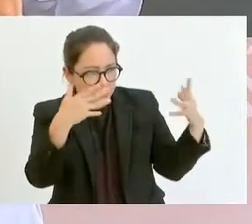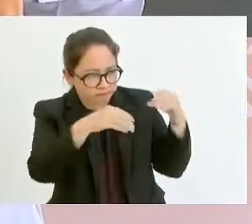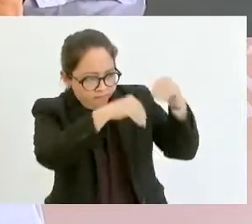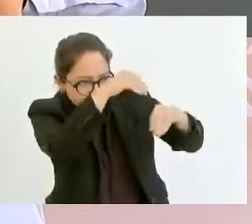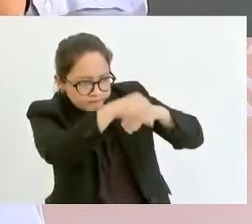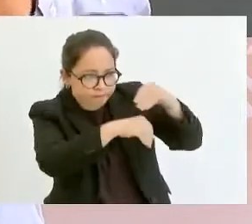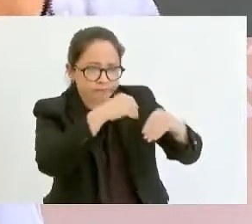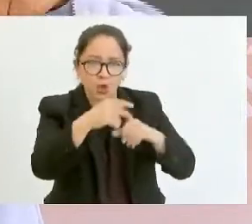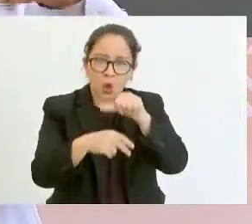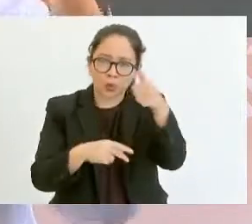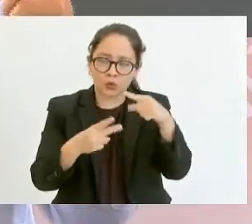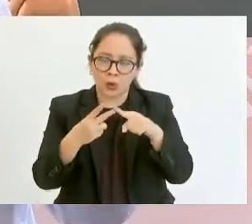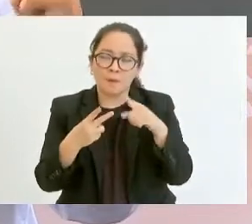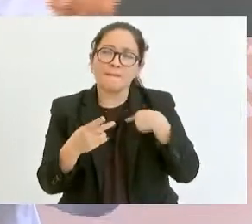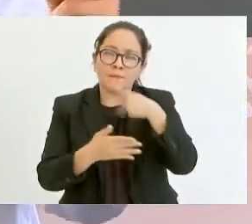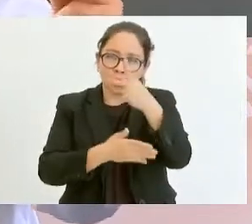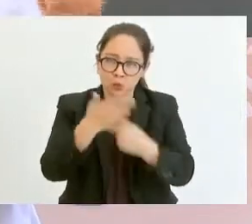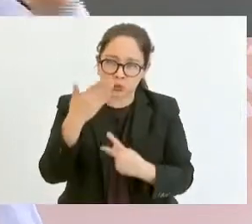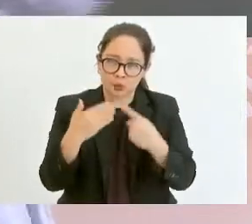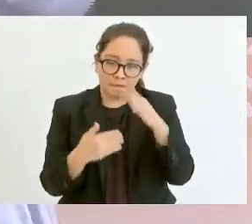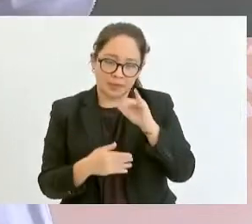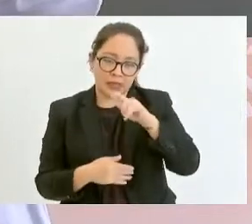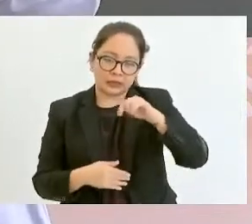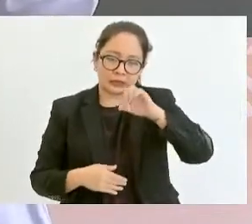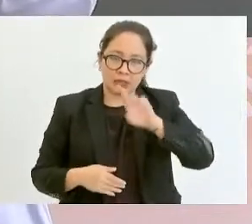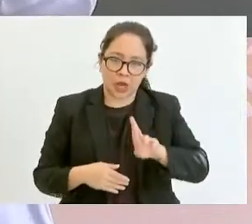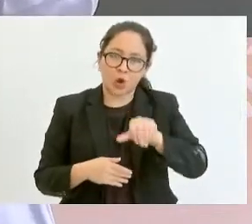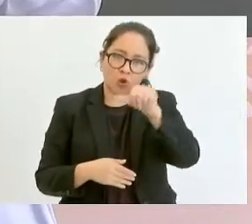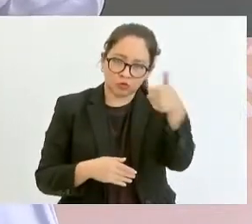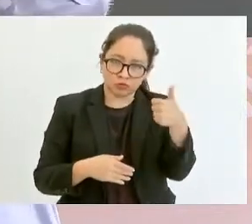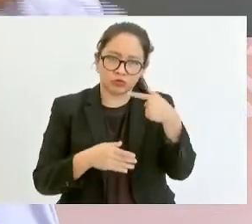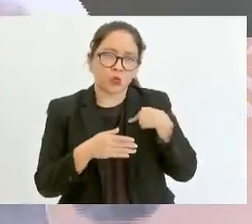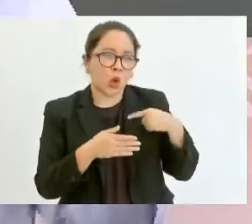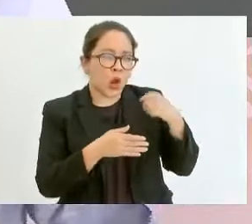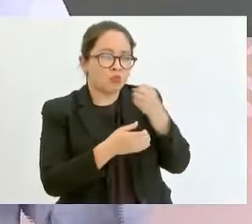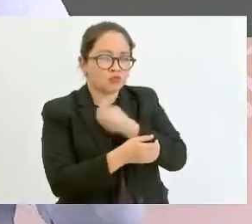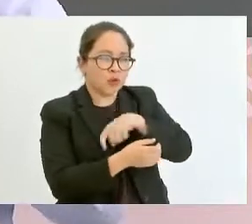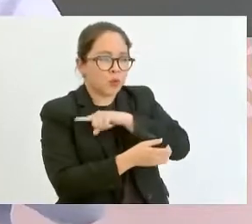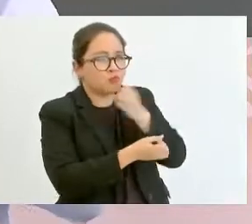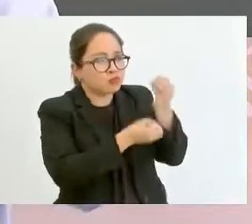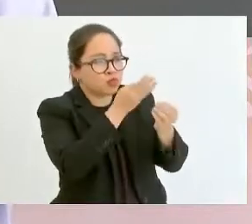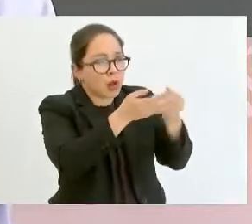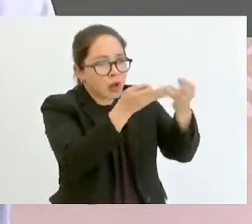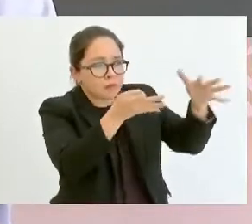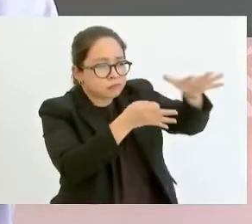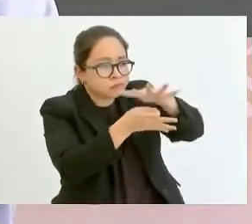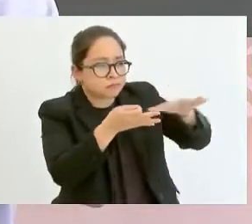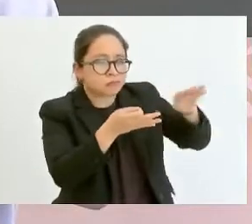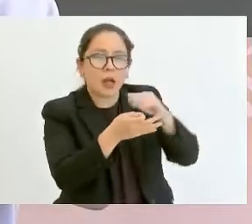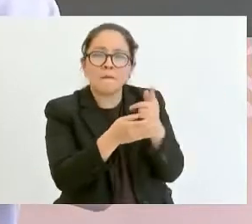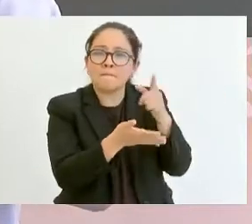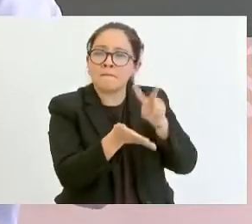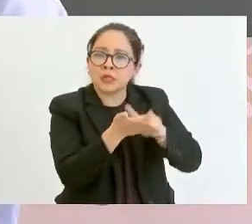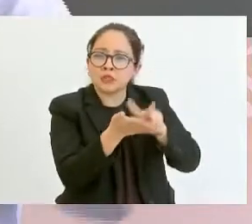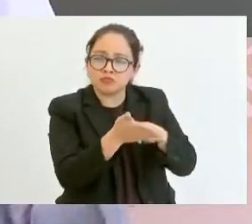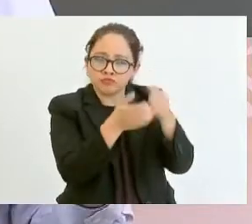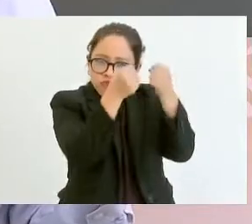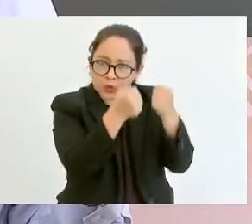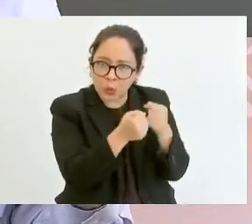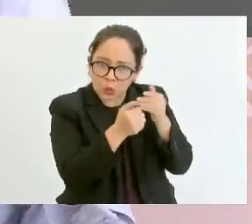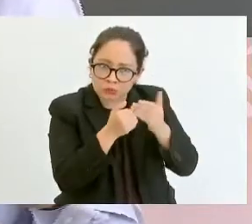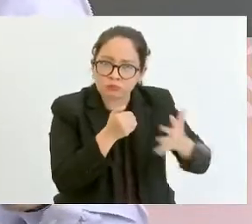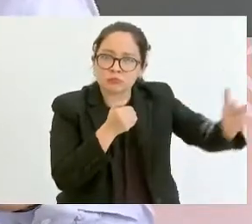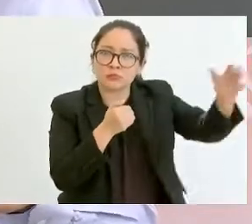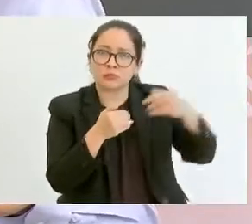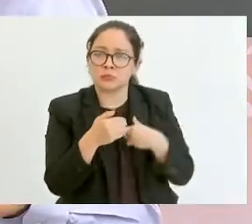para el bienestar junto con fertilizantes y precios de garantía. Y el buen temporal de lluvias que se ha